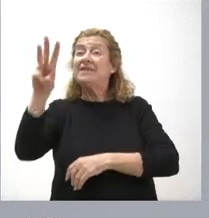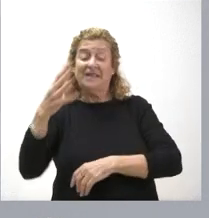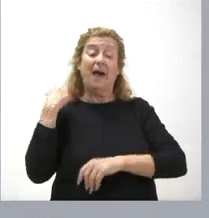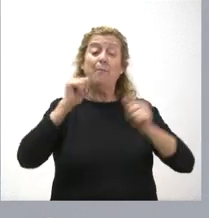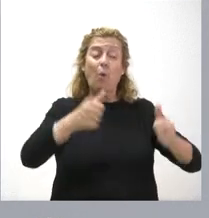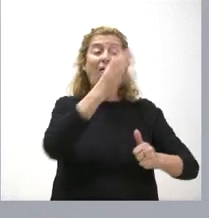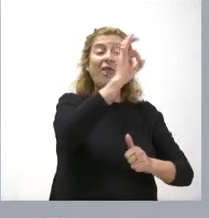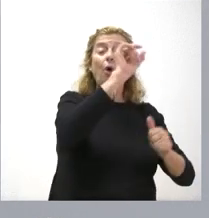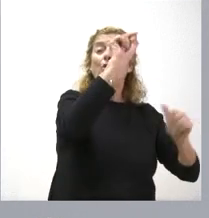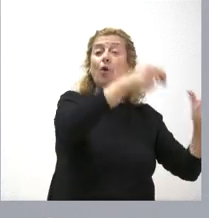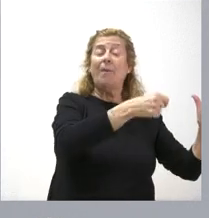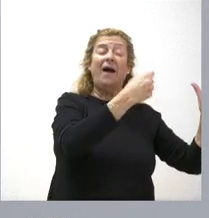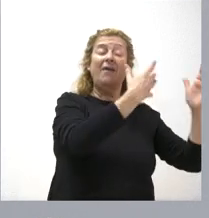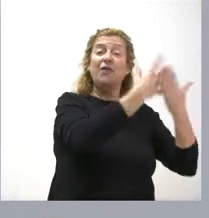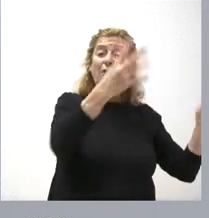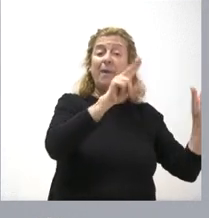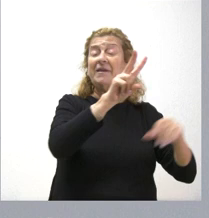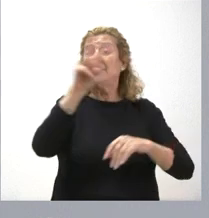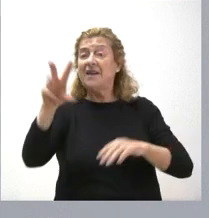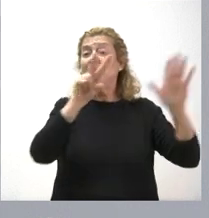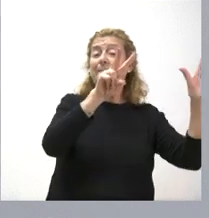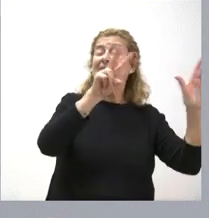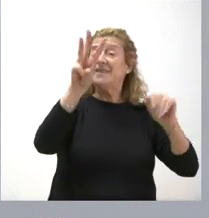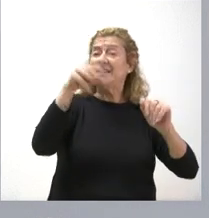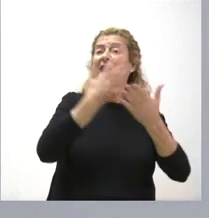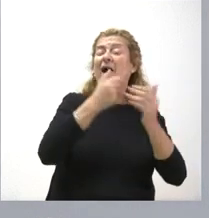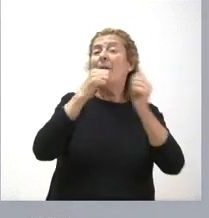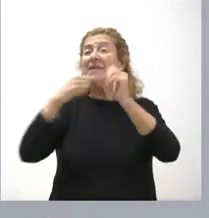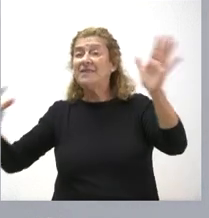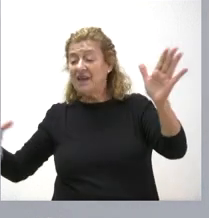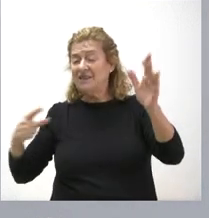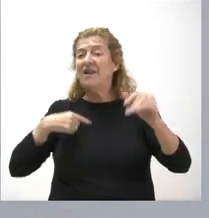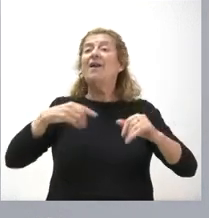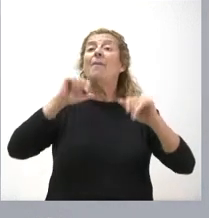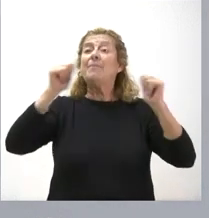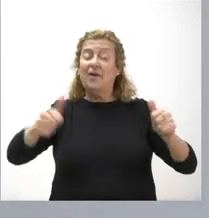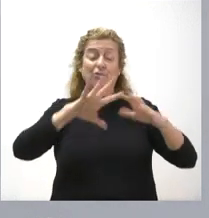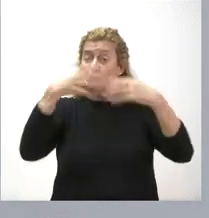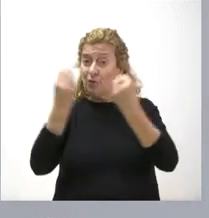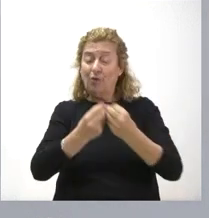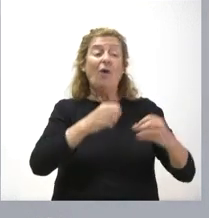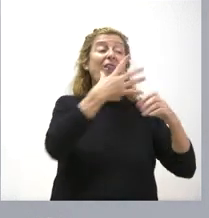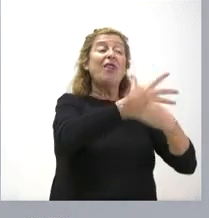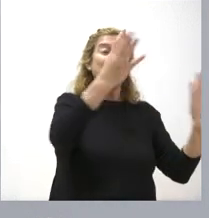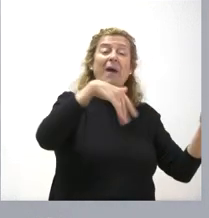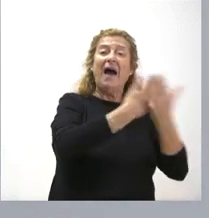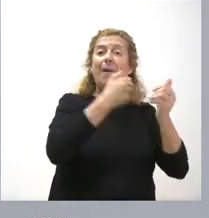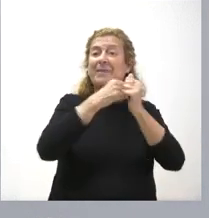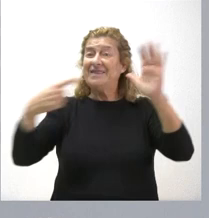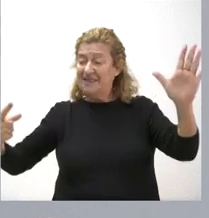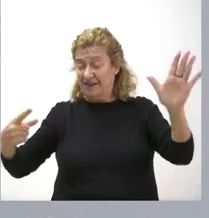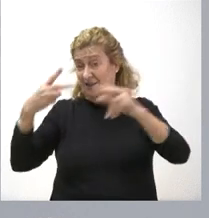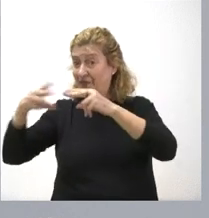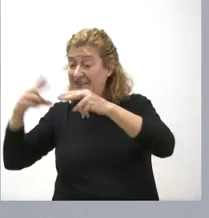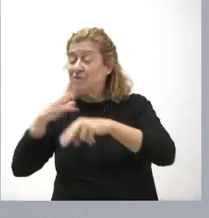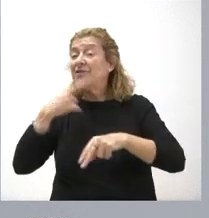céntimos a 23 y de 23 a 26, con un paso global de 19 a 26 céntimos. Esto supone que el